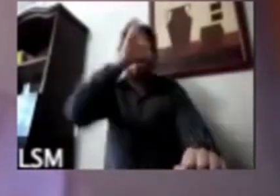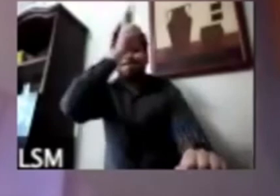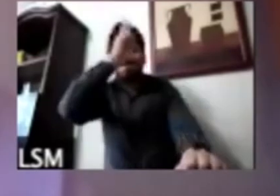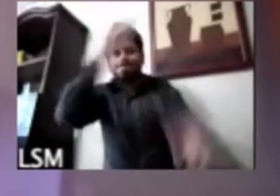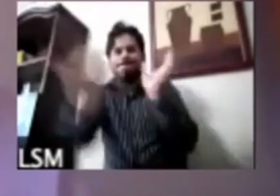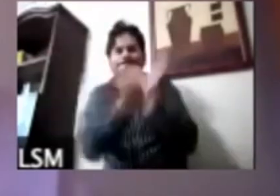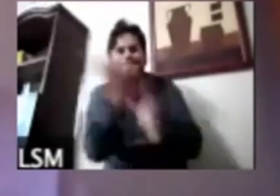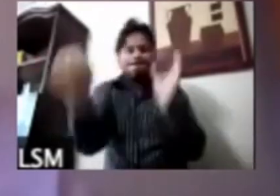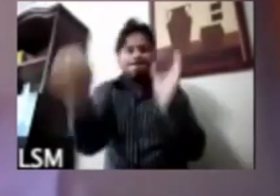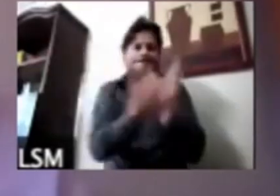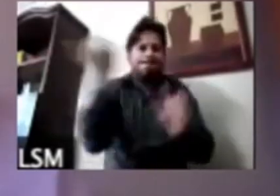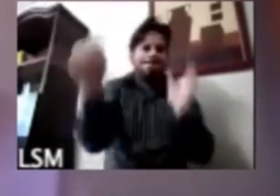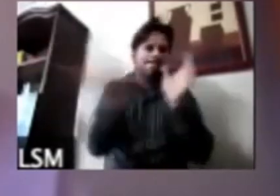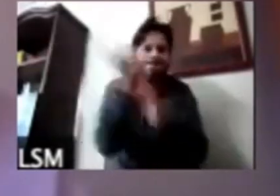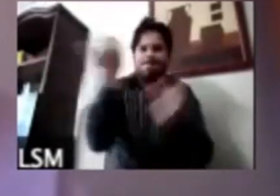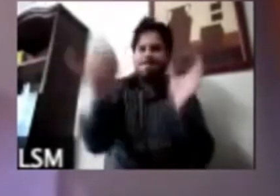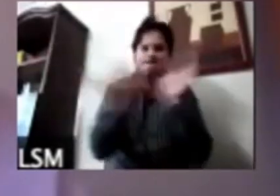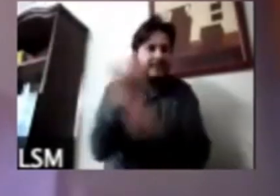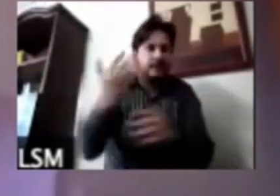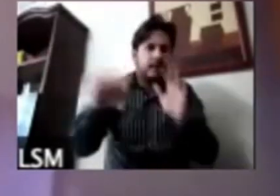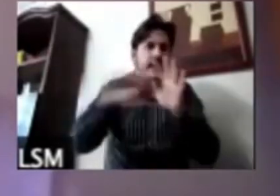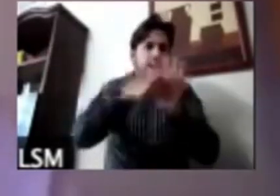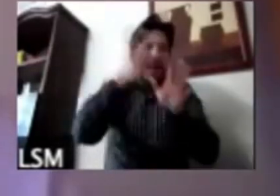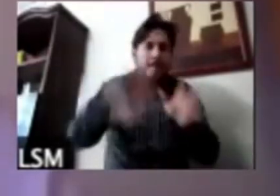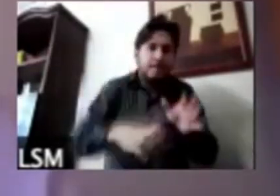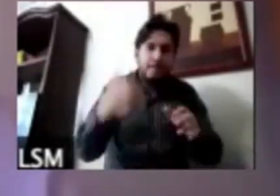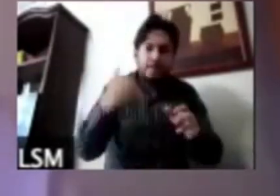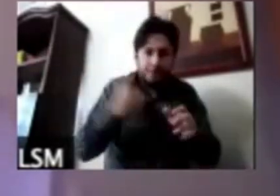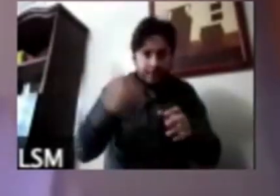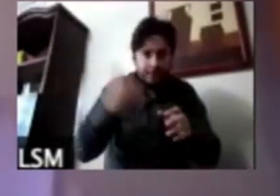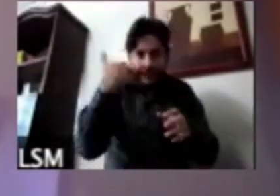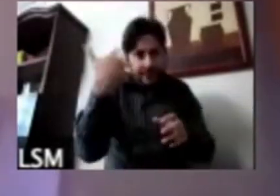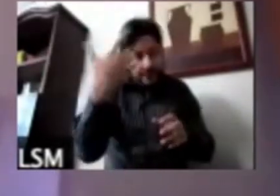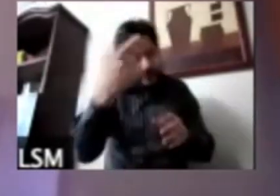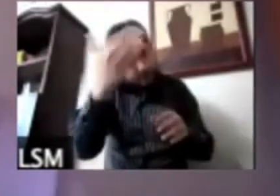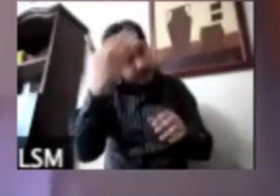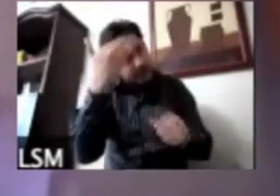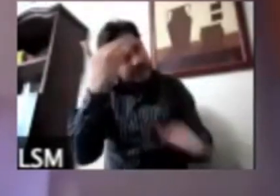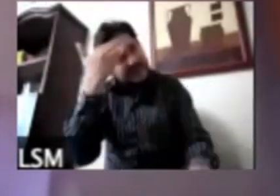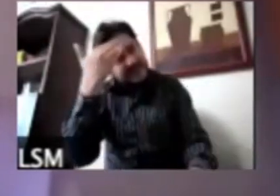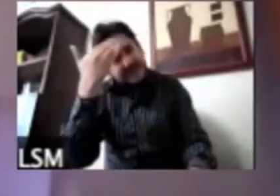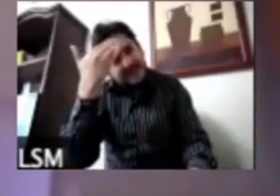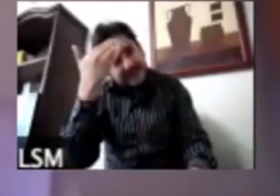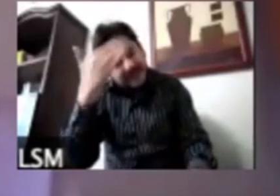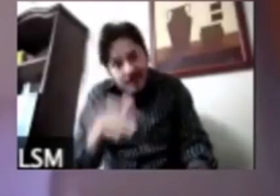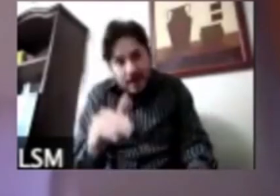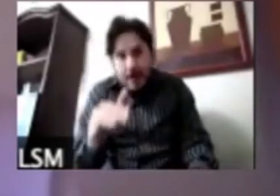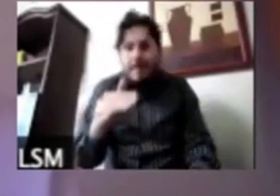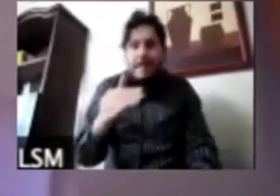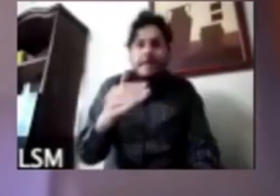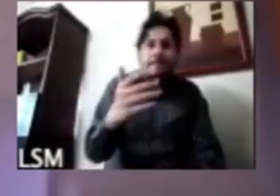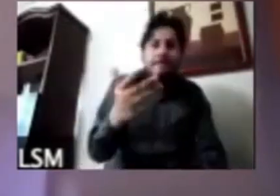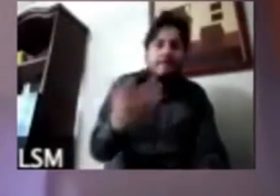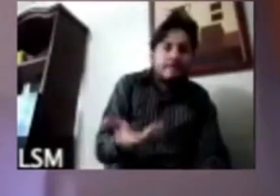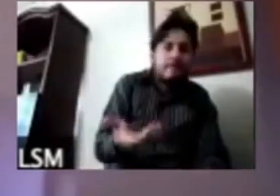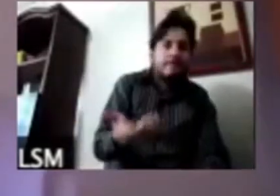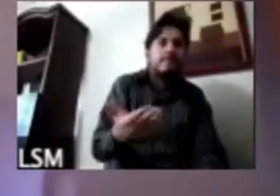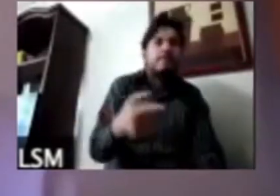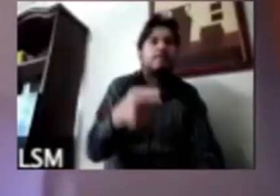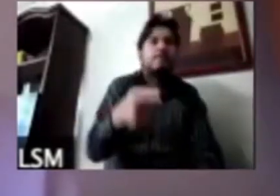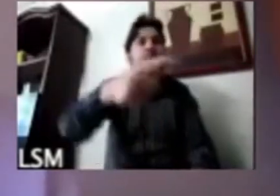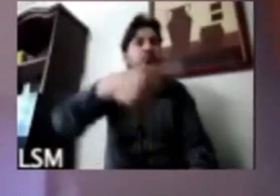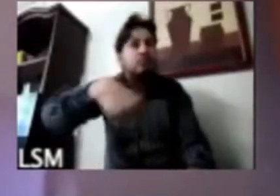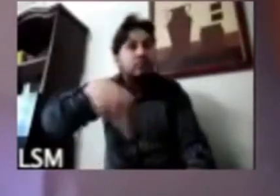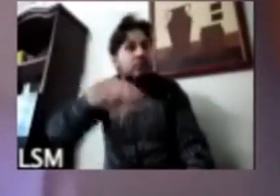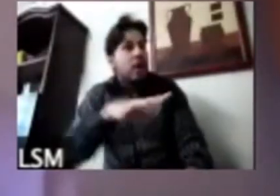los municipios yo yo querría saber esto está teniendo un efecto